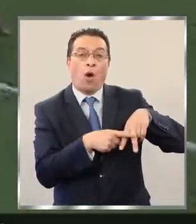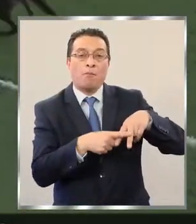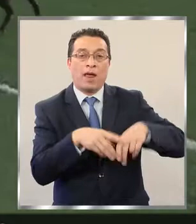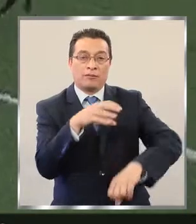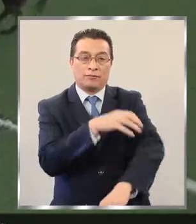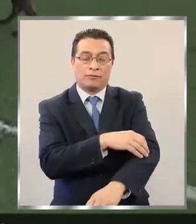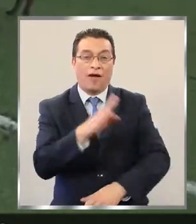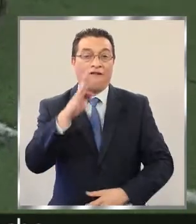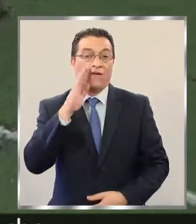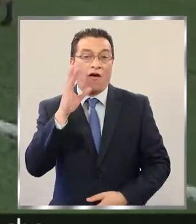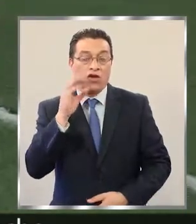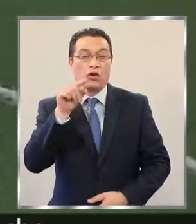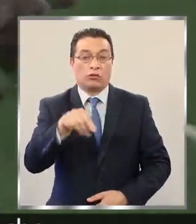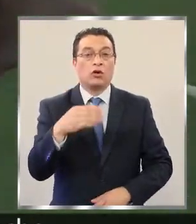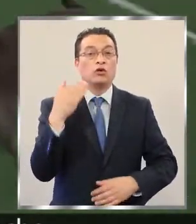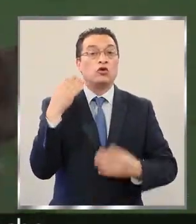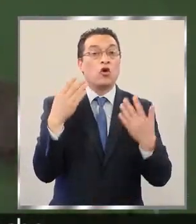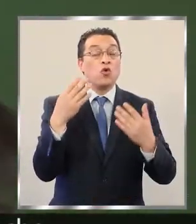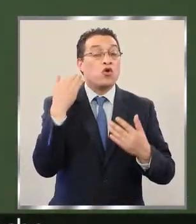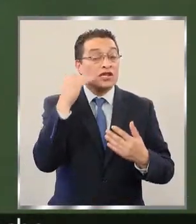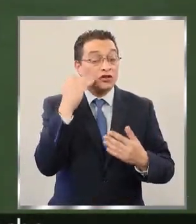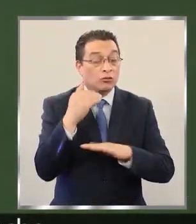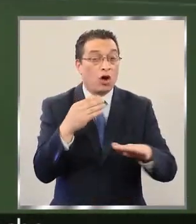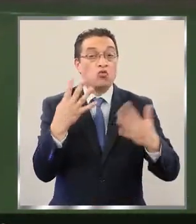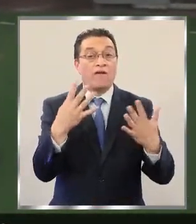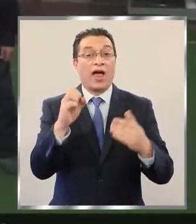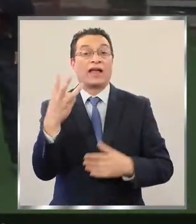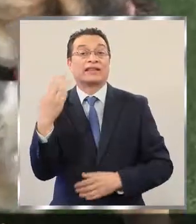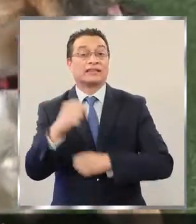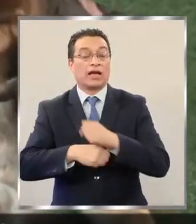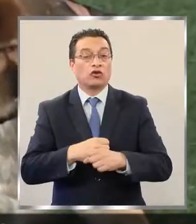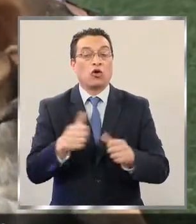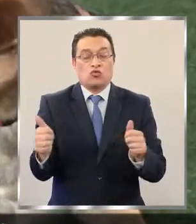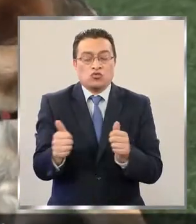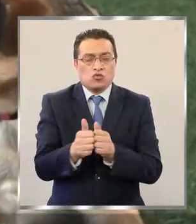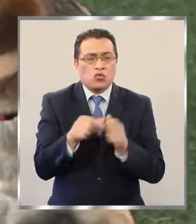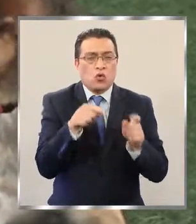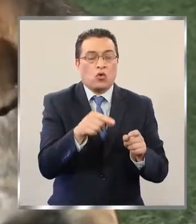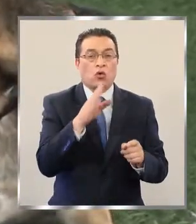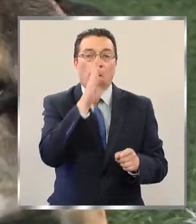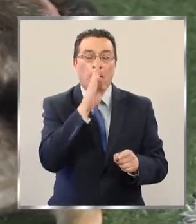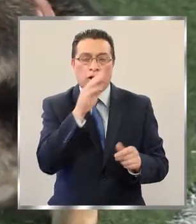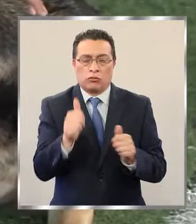20 menores de entre 9 a 13 años viven a concho la terapia con su perro.